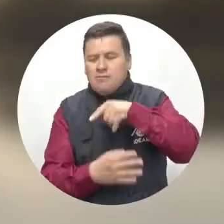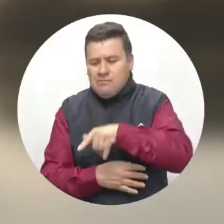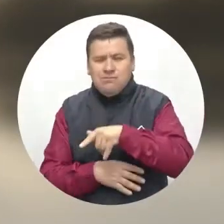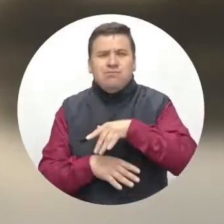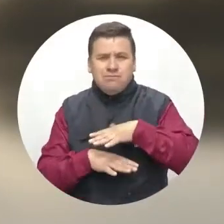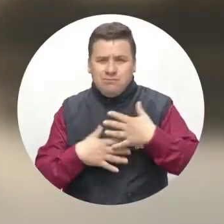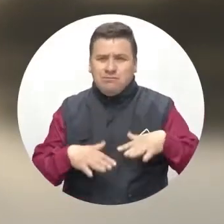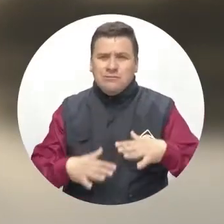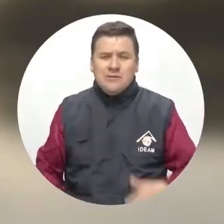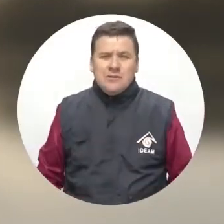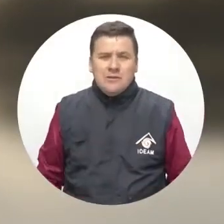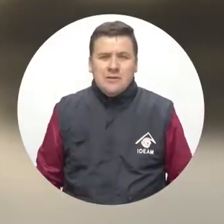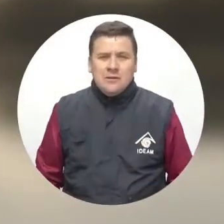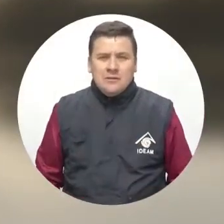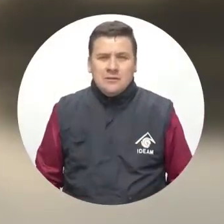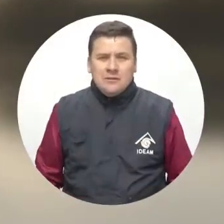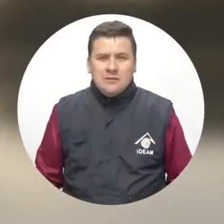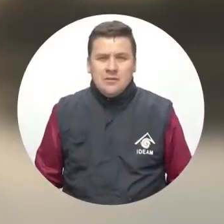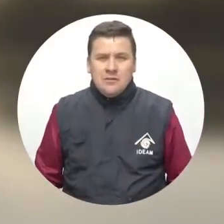andina.